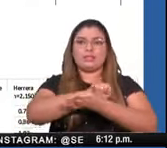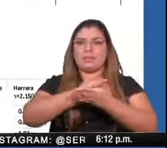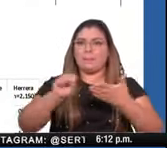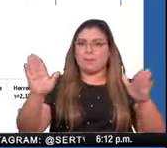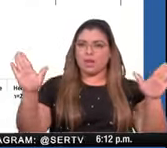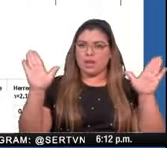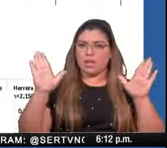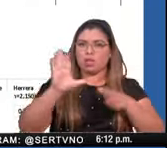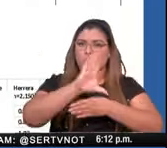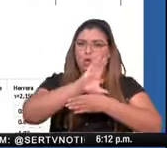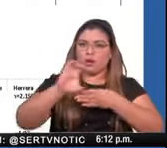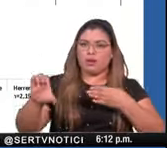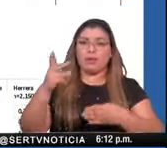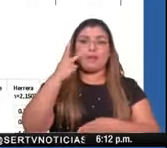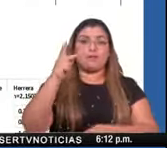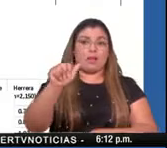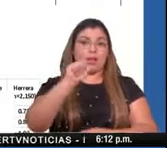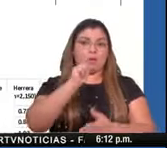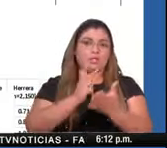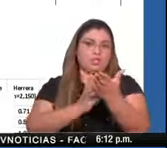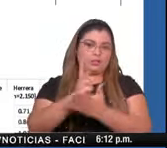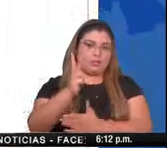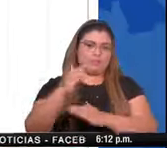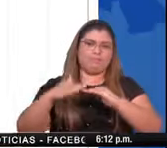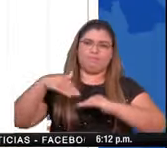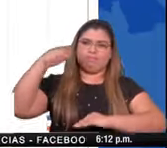Miguelito, Veraguas y Chiriquí.